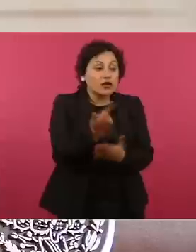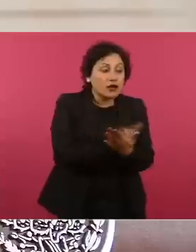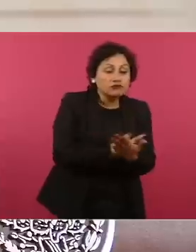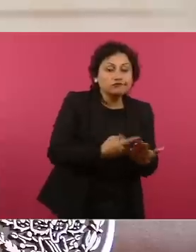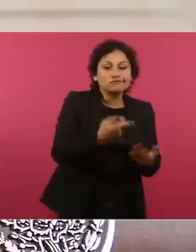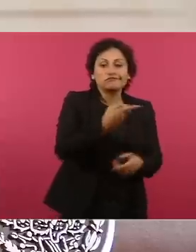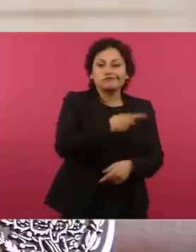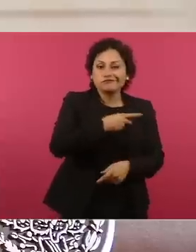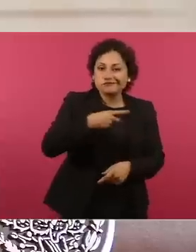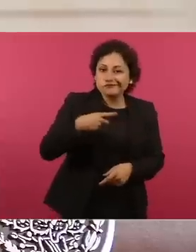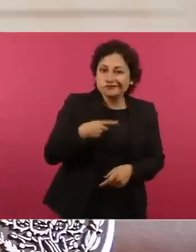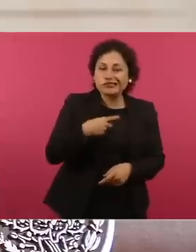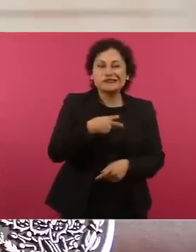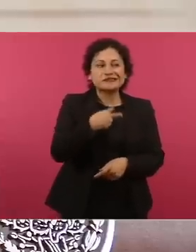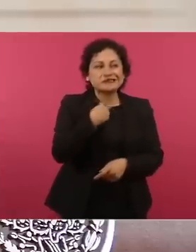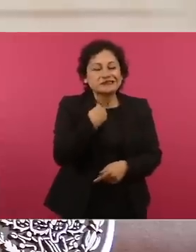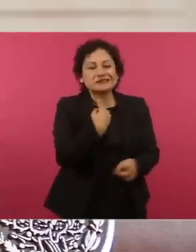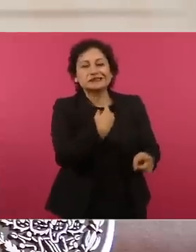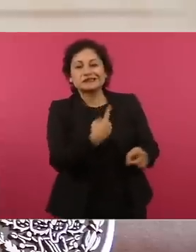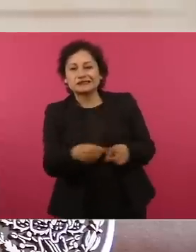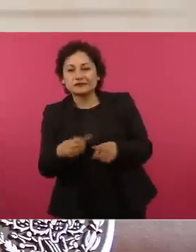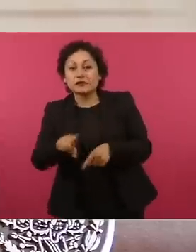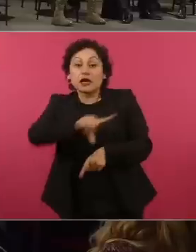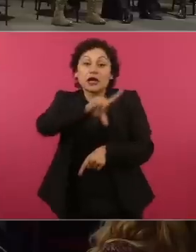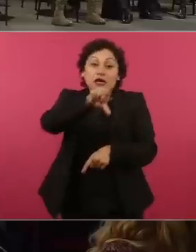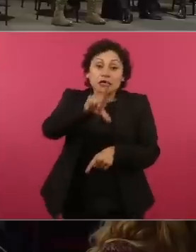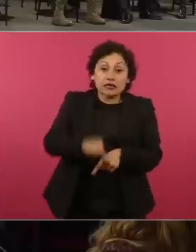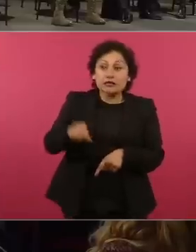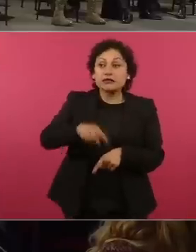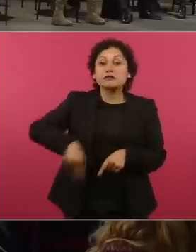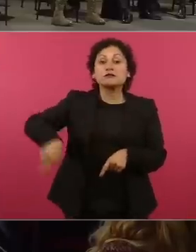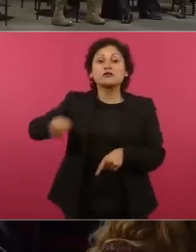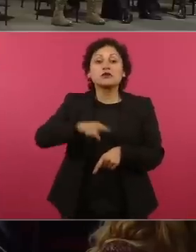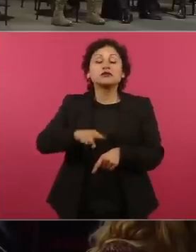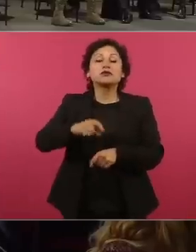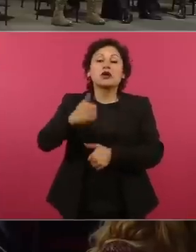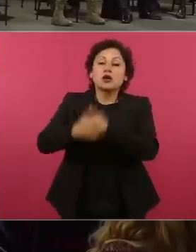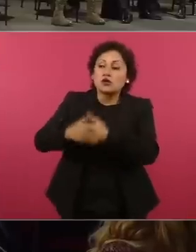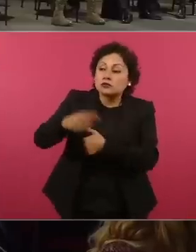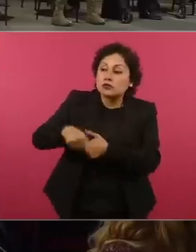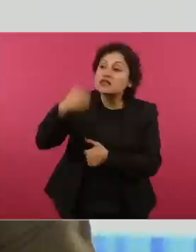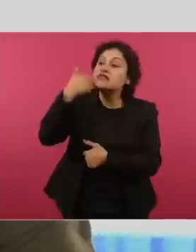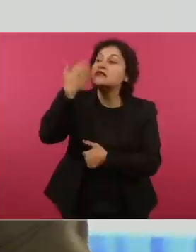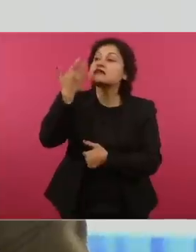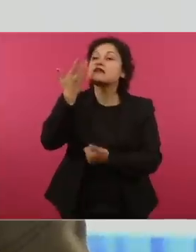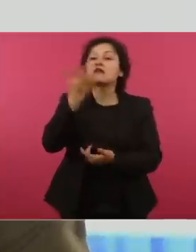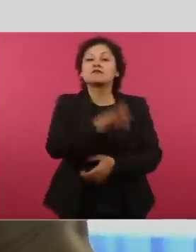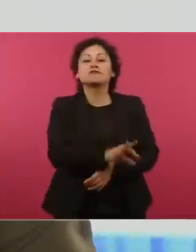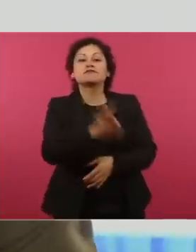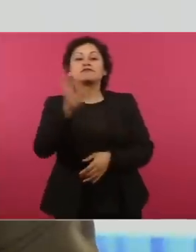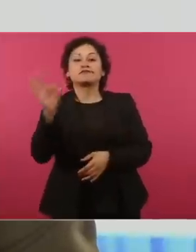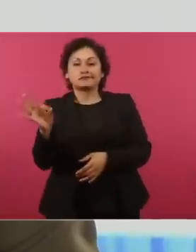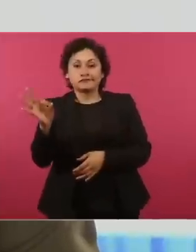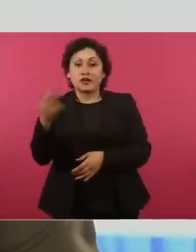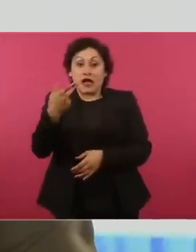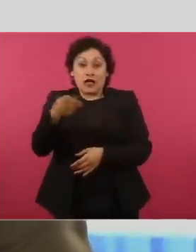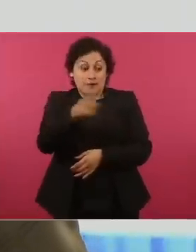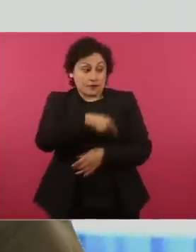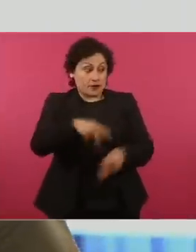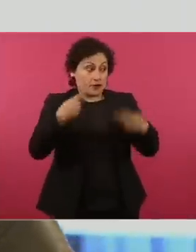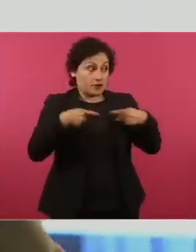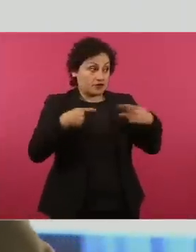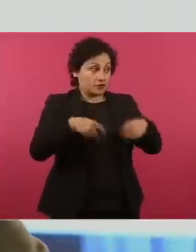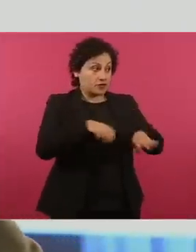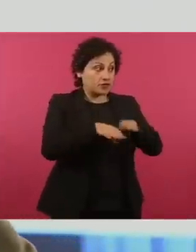después proceder al concurso mercantil, dejando en el desamparo a 8.500